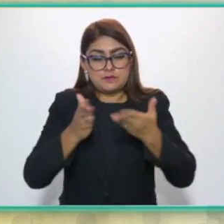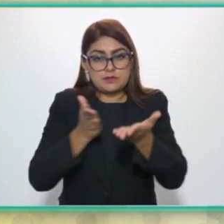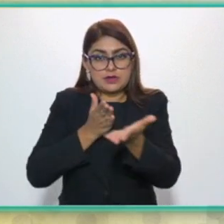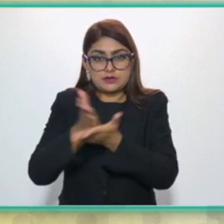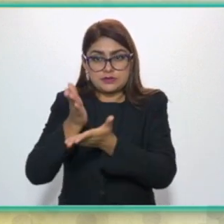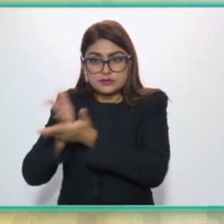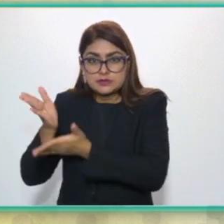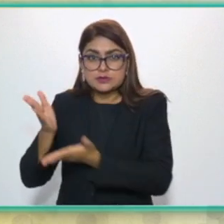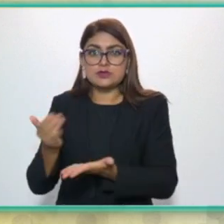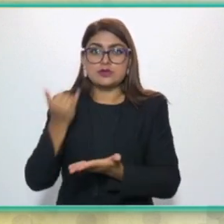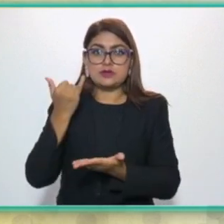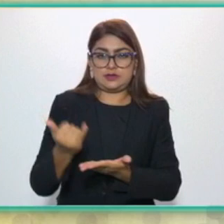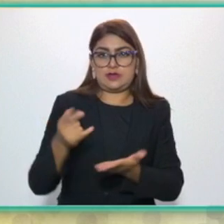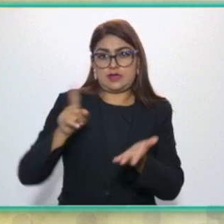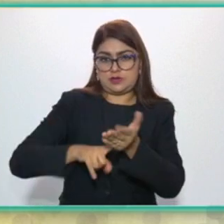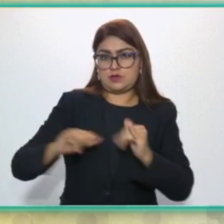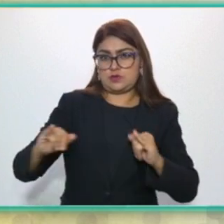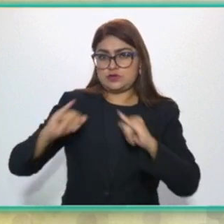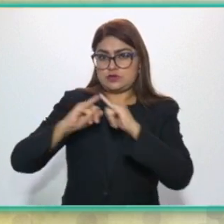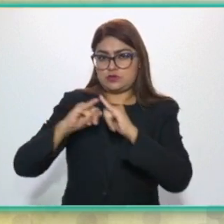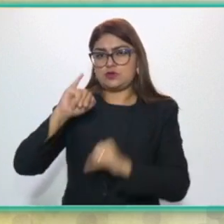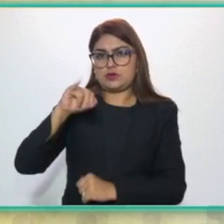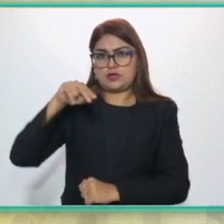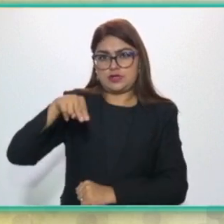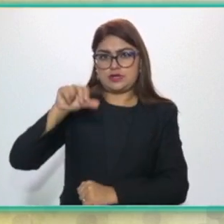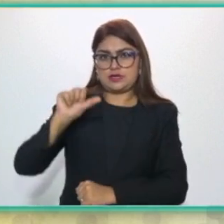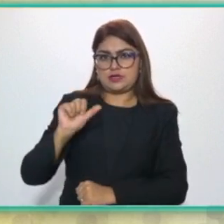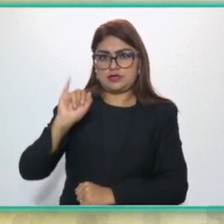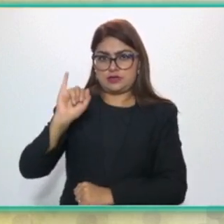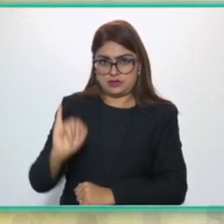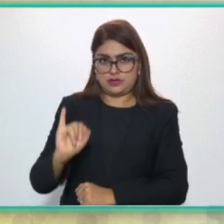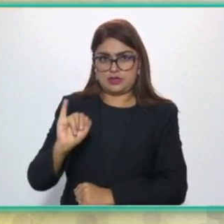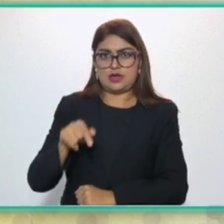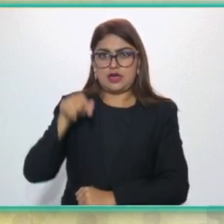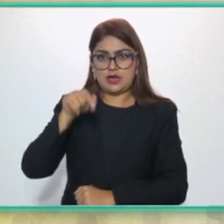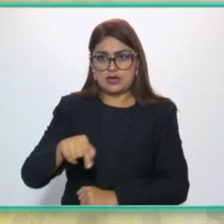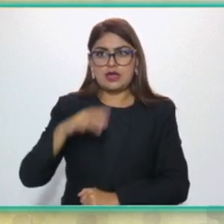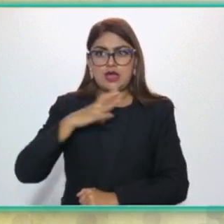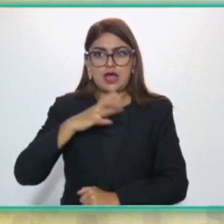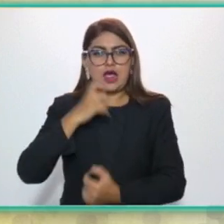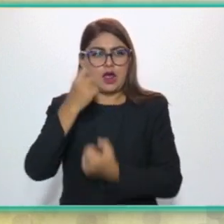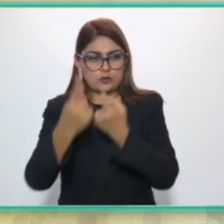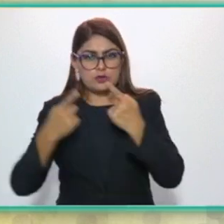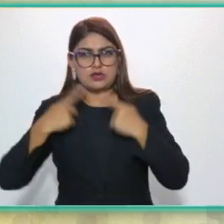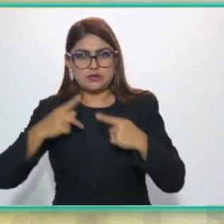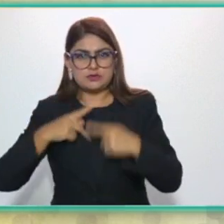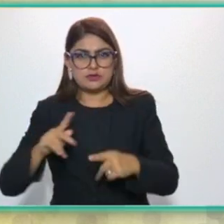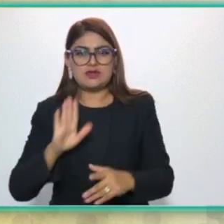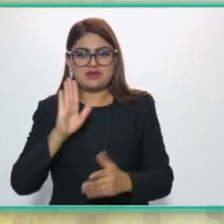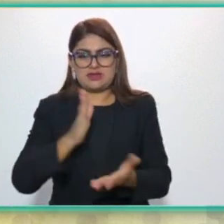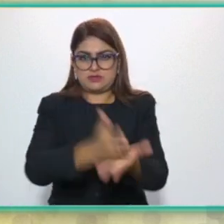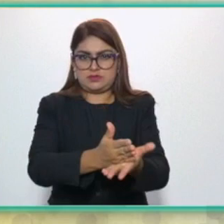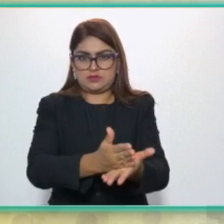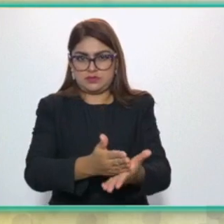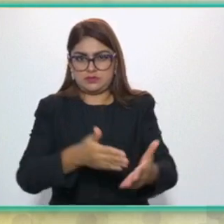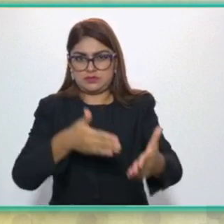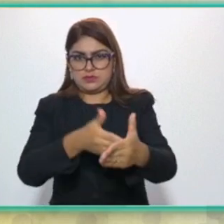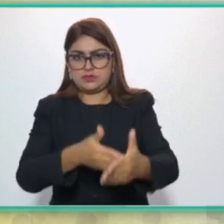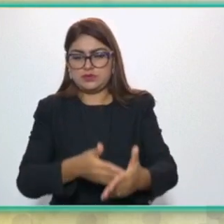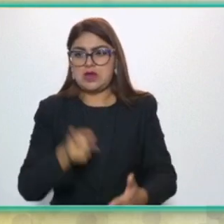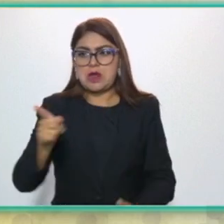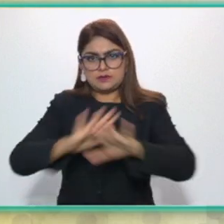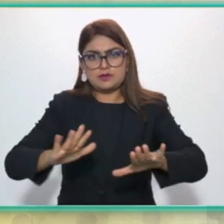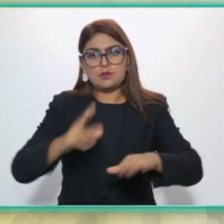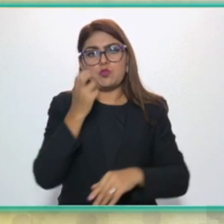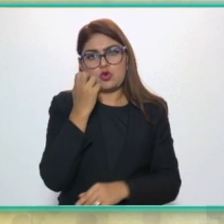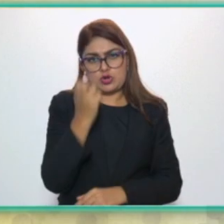información y el Instituto Nacional de unos cuantas personas, quienes han omitido designar a los